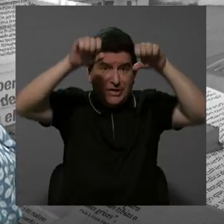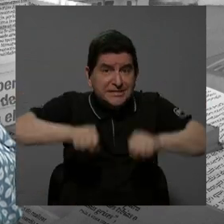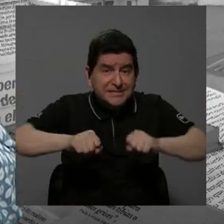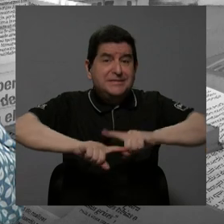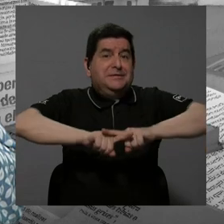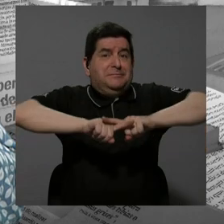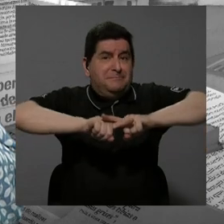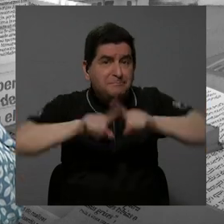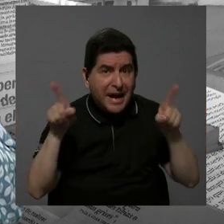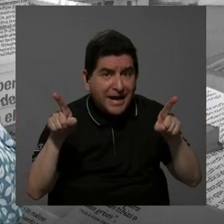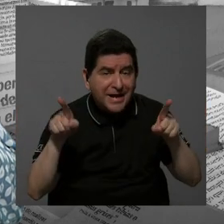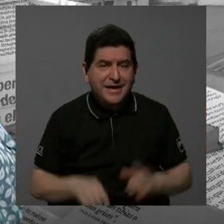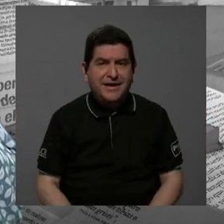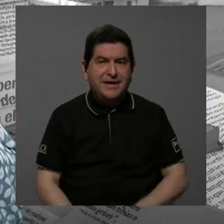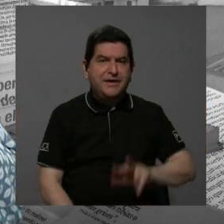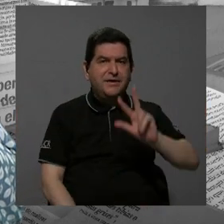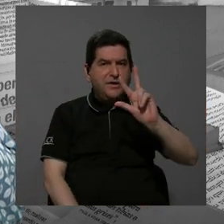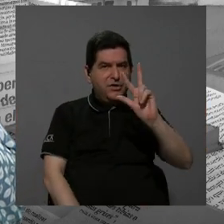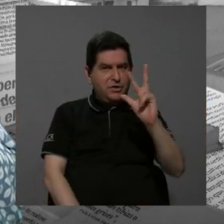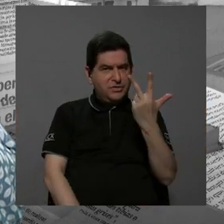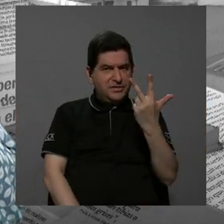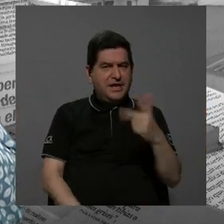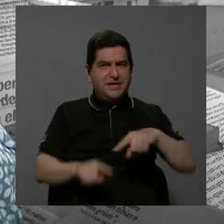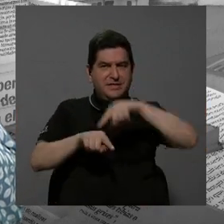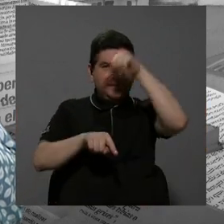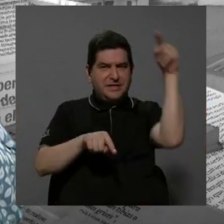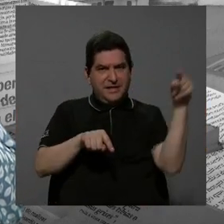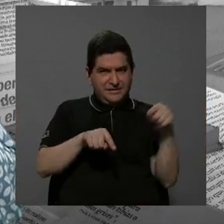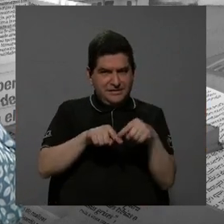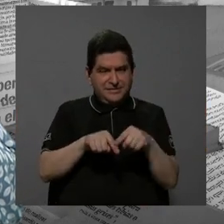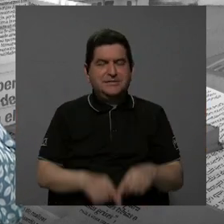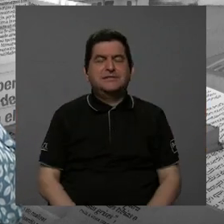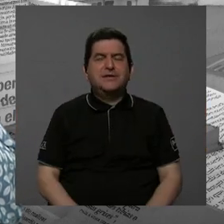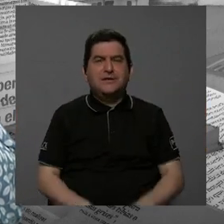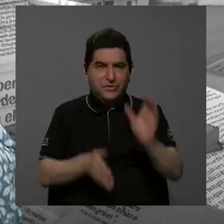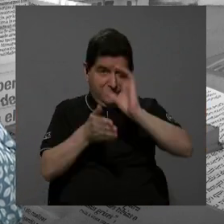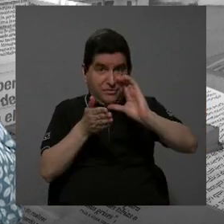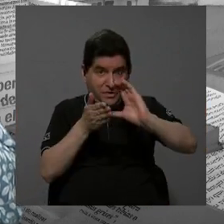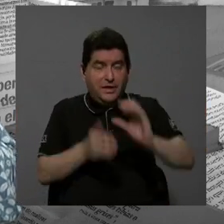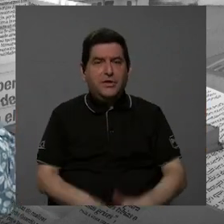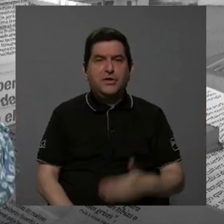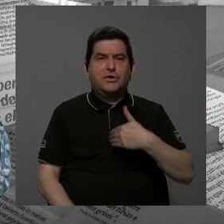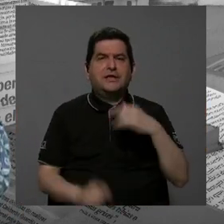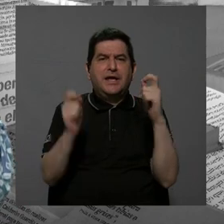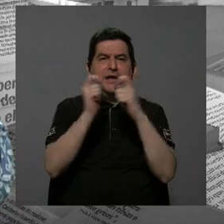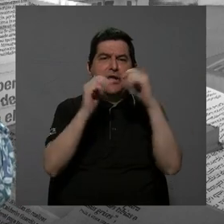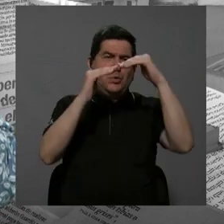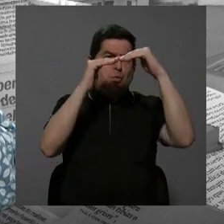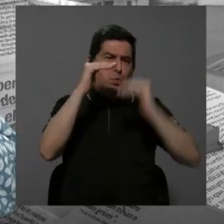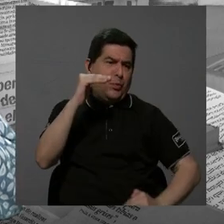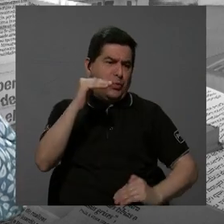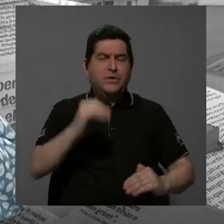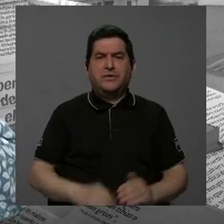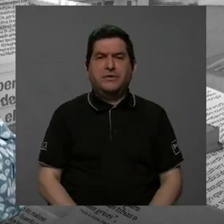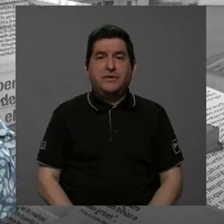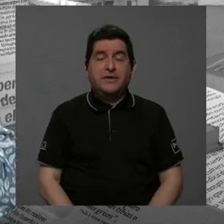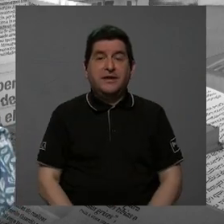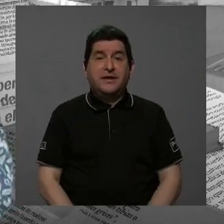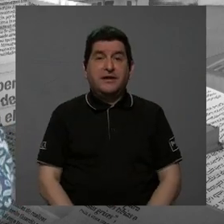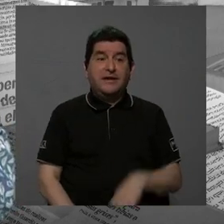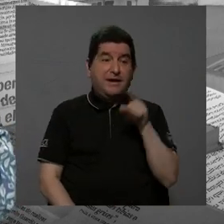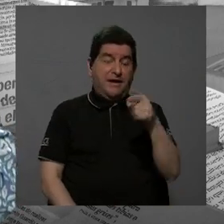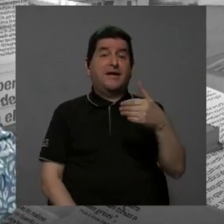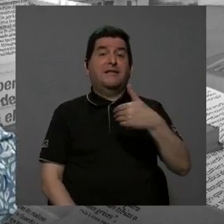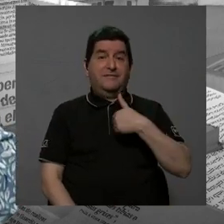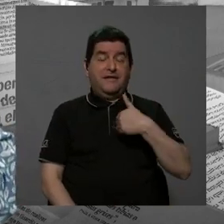pero el tercer ciclo diversificado es el que obtiene un puntaje más bajo, que es el que le toca